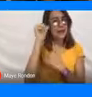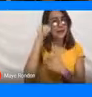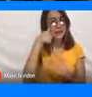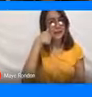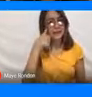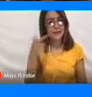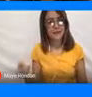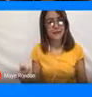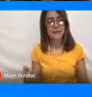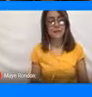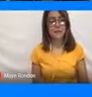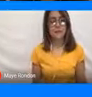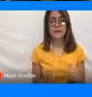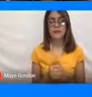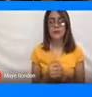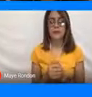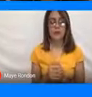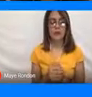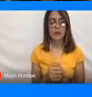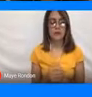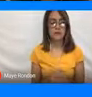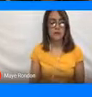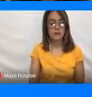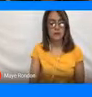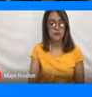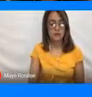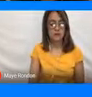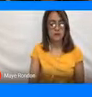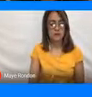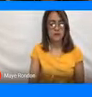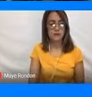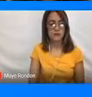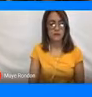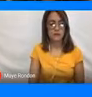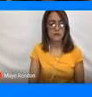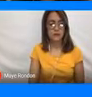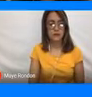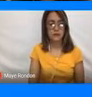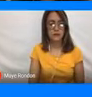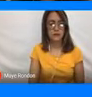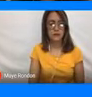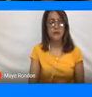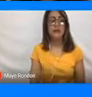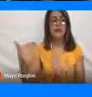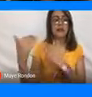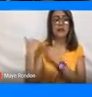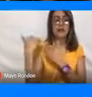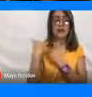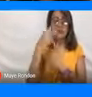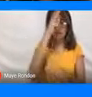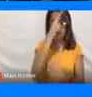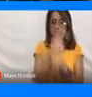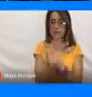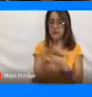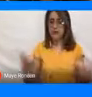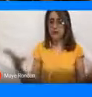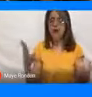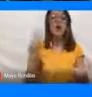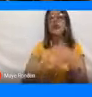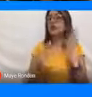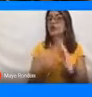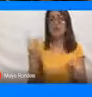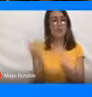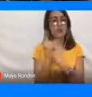También tenemos una característica que es el respeto a la diversidad, que no se